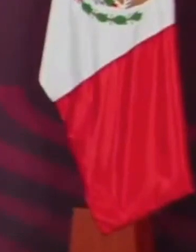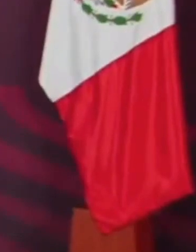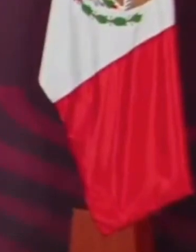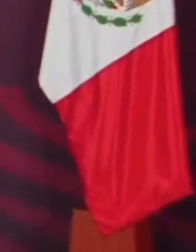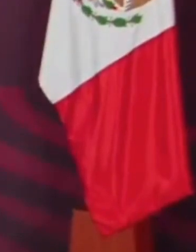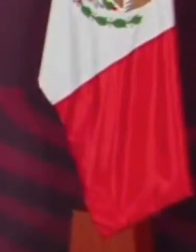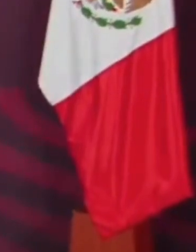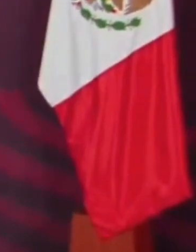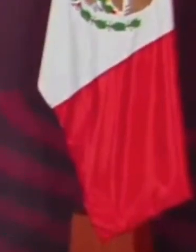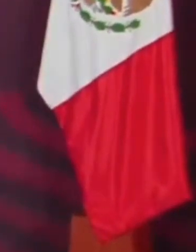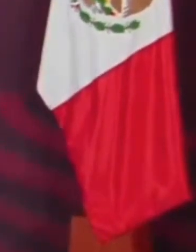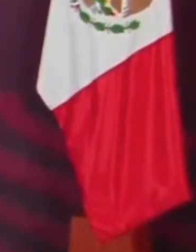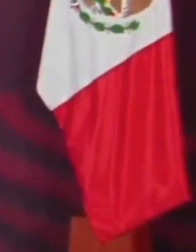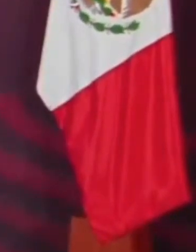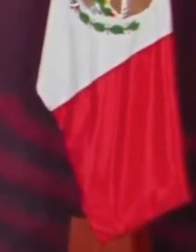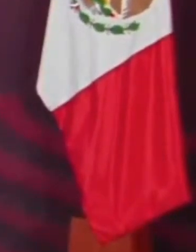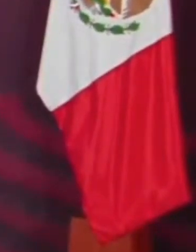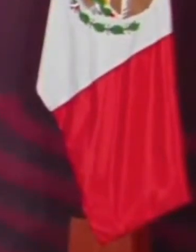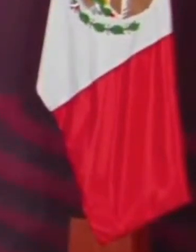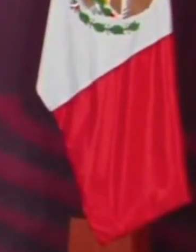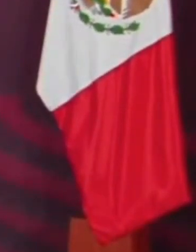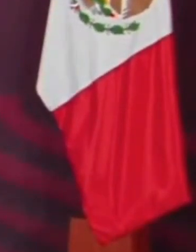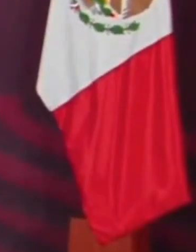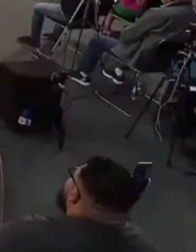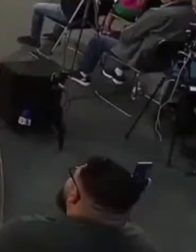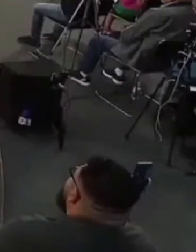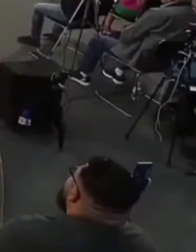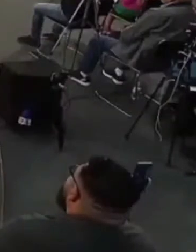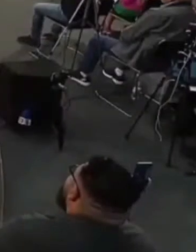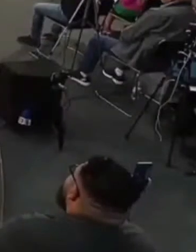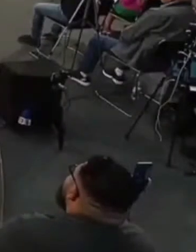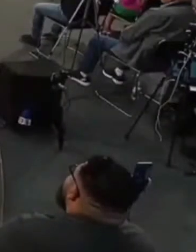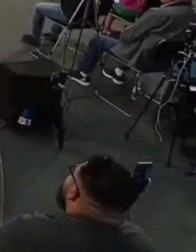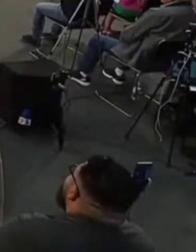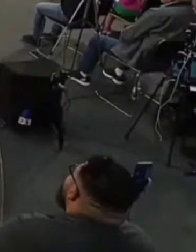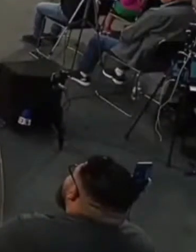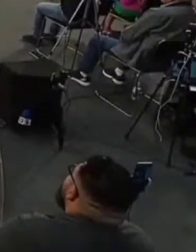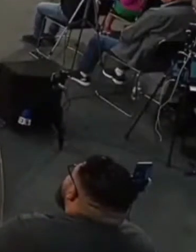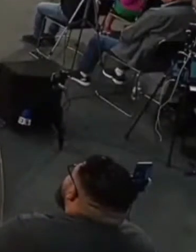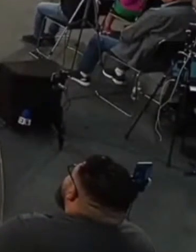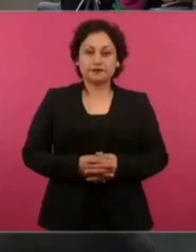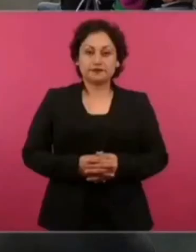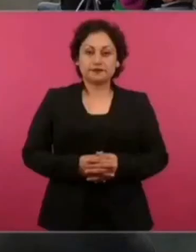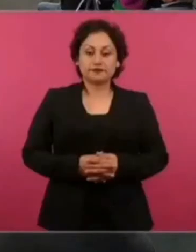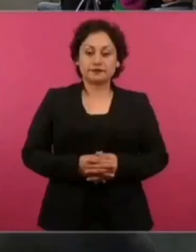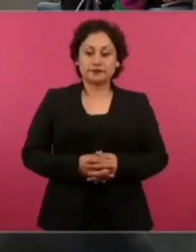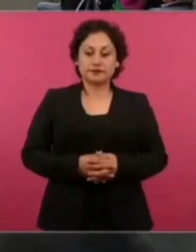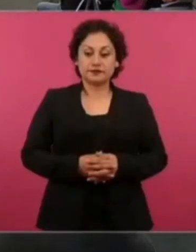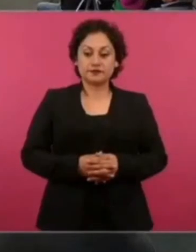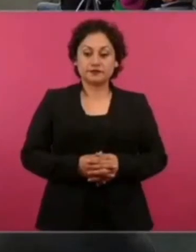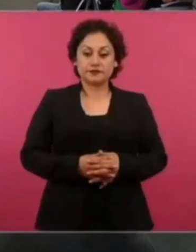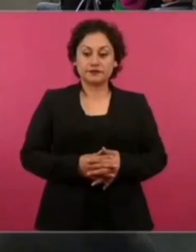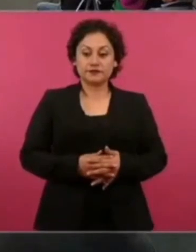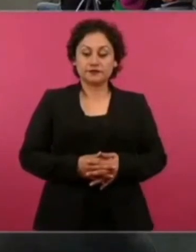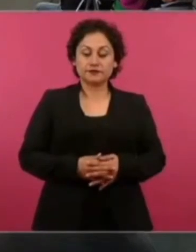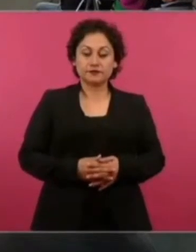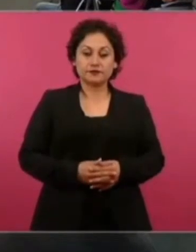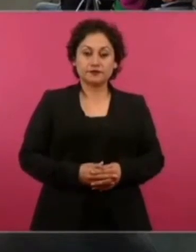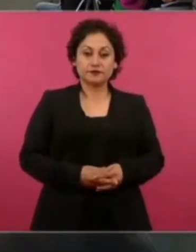todavía tiene fama, ¿no? De escritor, pero hay otros que...